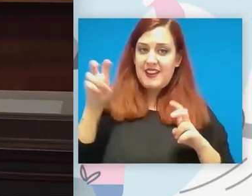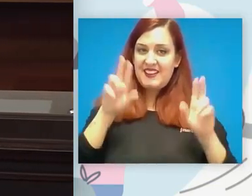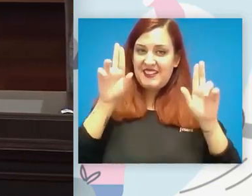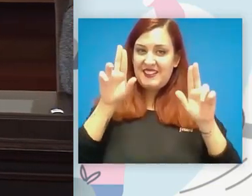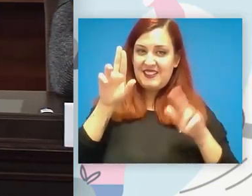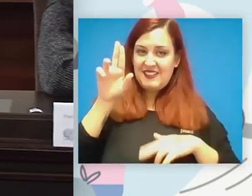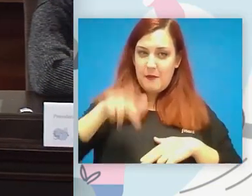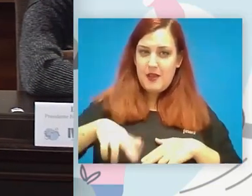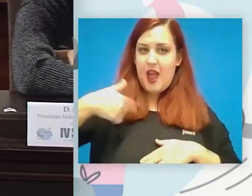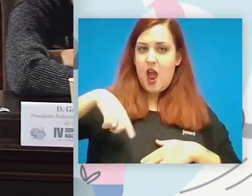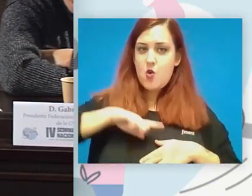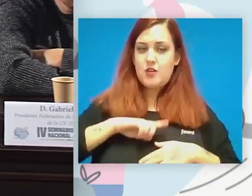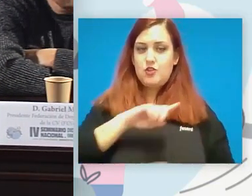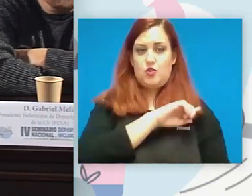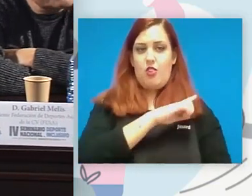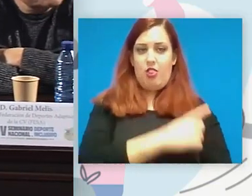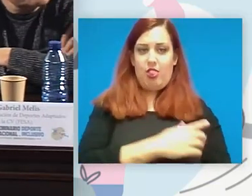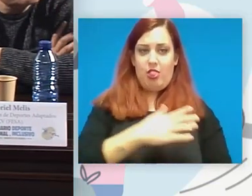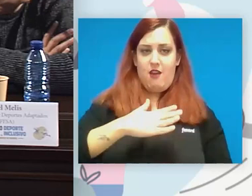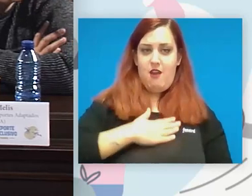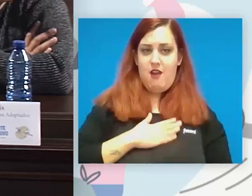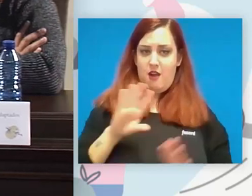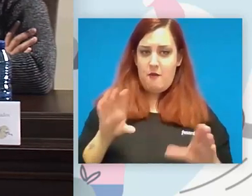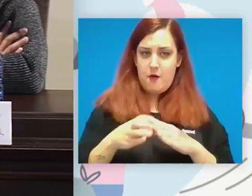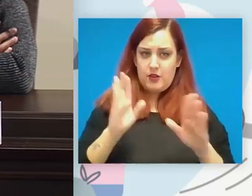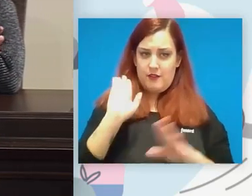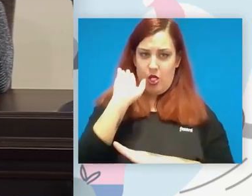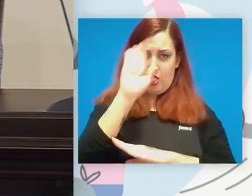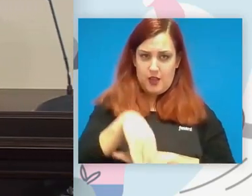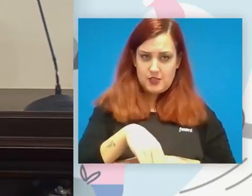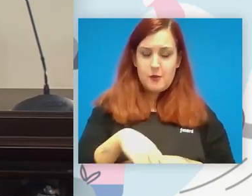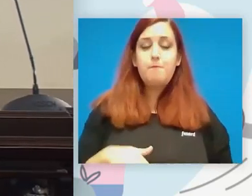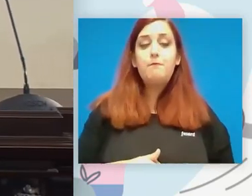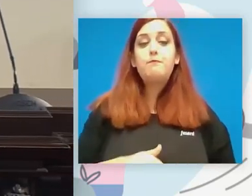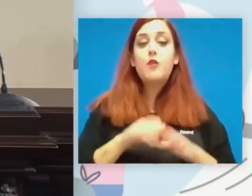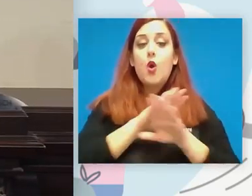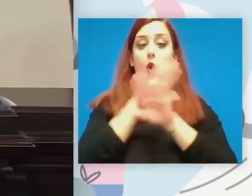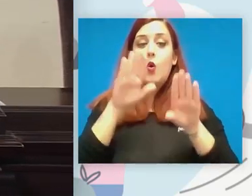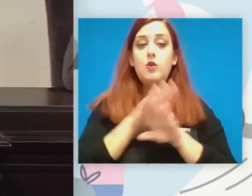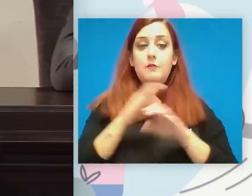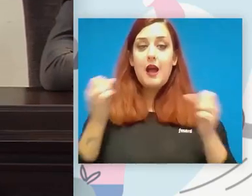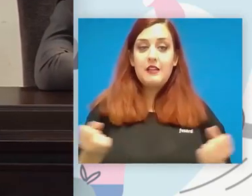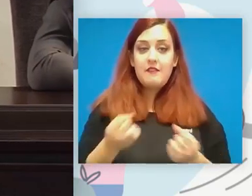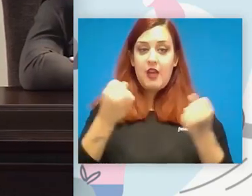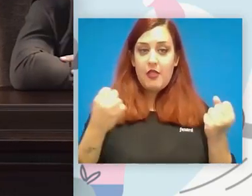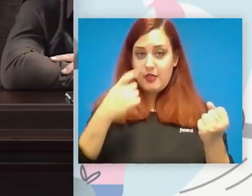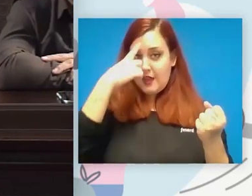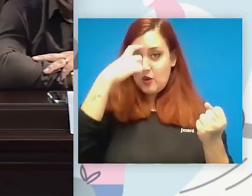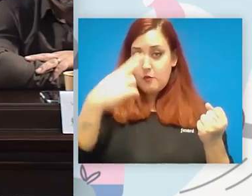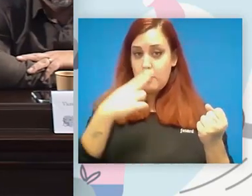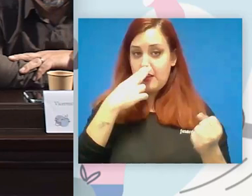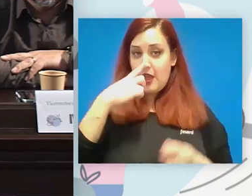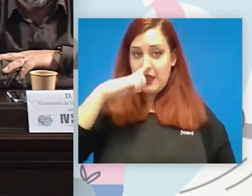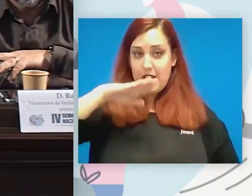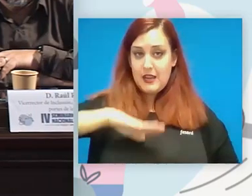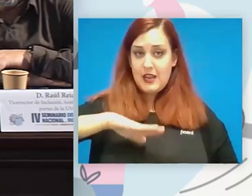deporte también me he dejado un último una última actividad que creo que es muy interesante en niños de